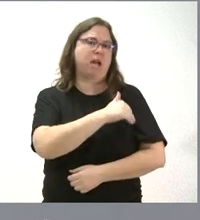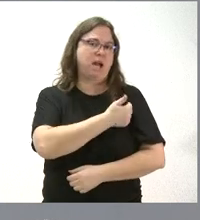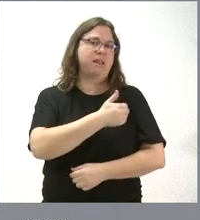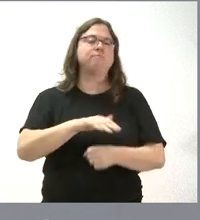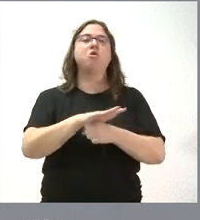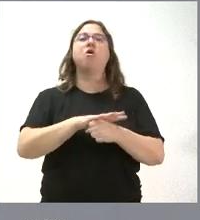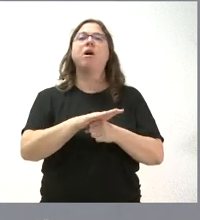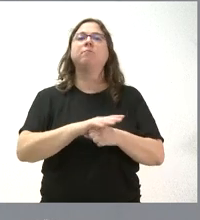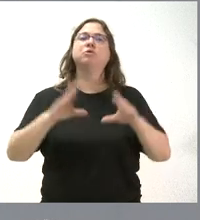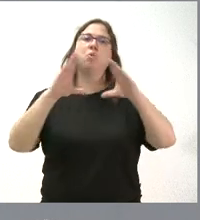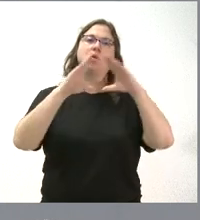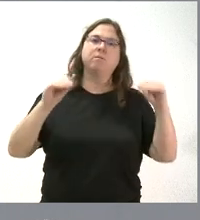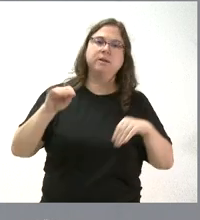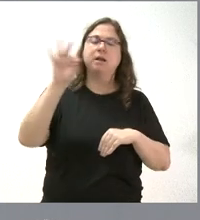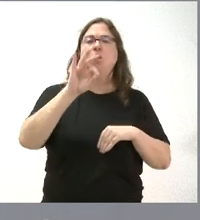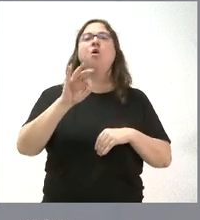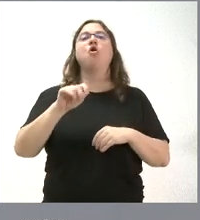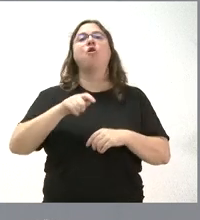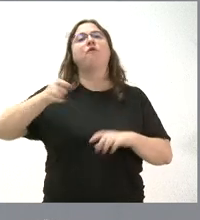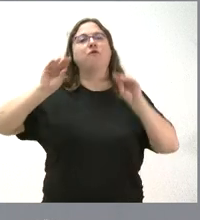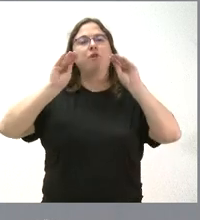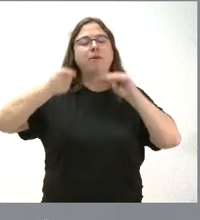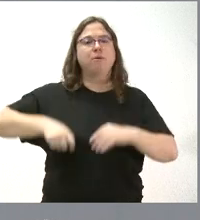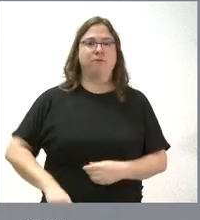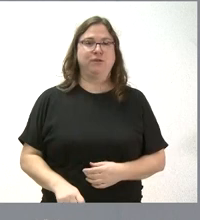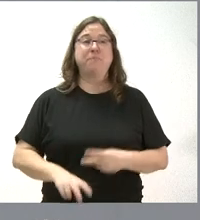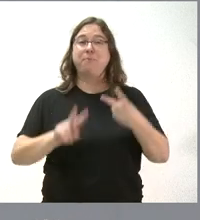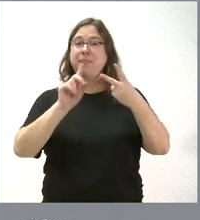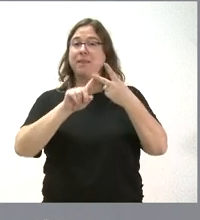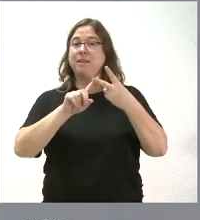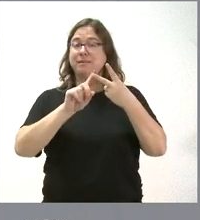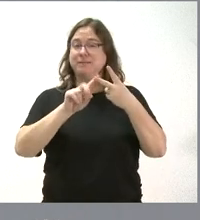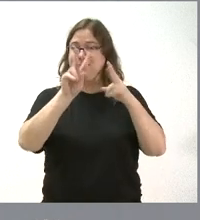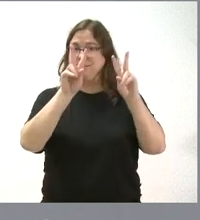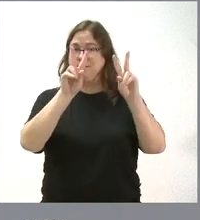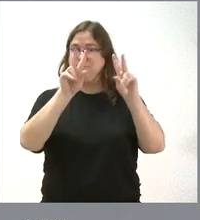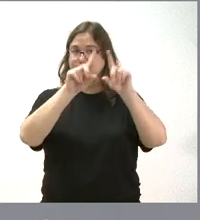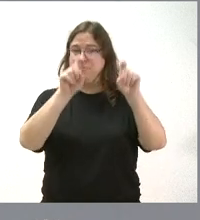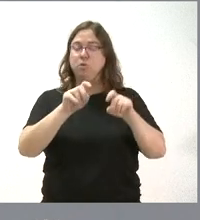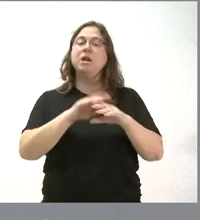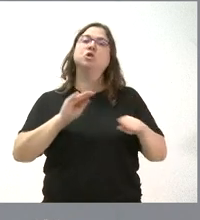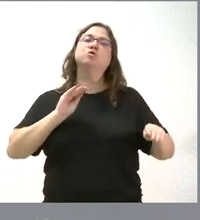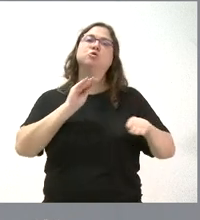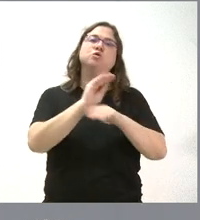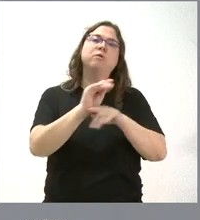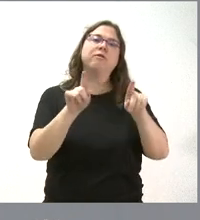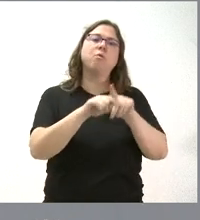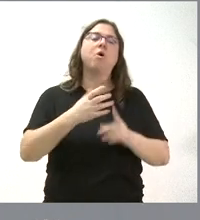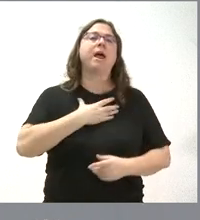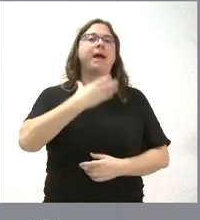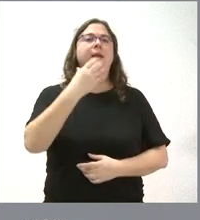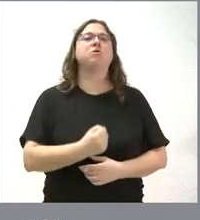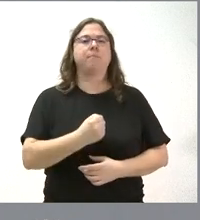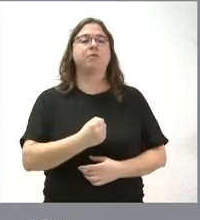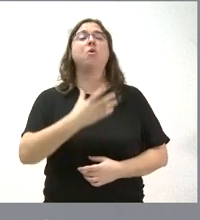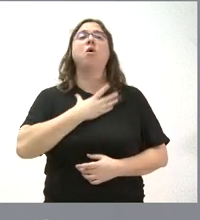universitario o en el ámbito de la formación profesional. La segunda pregunta que usted señalaba es la subvención al ayuntamiento. El ayuntamiento es quien